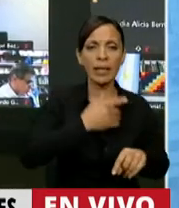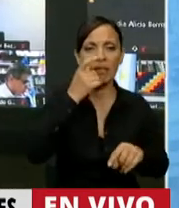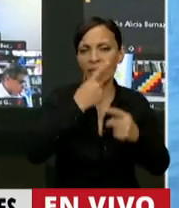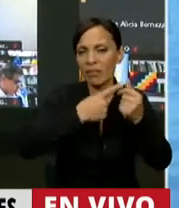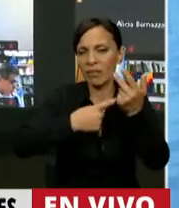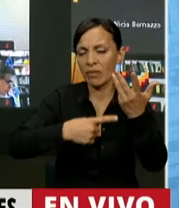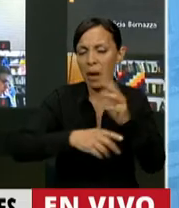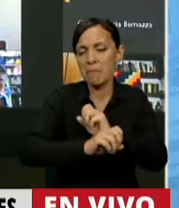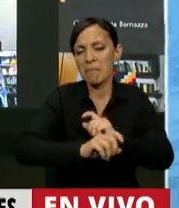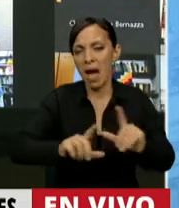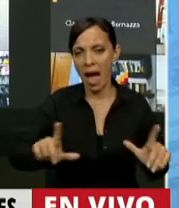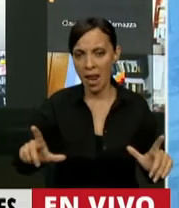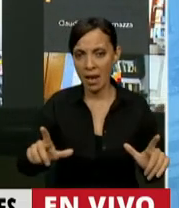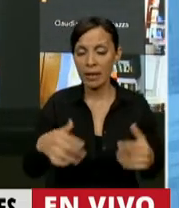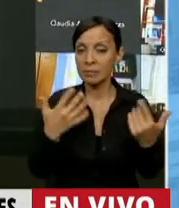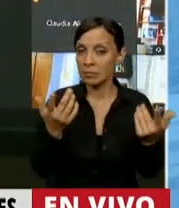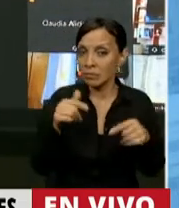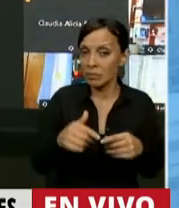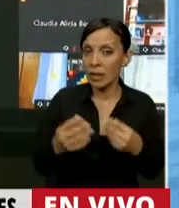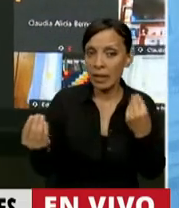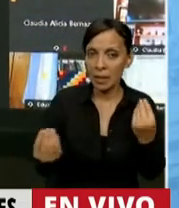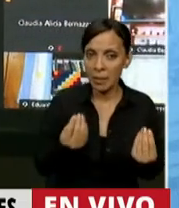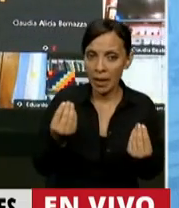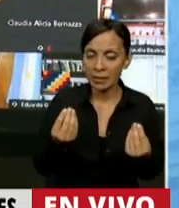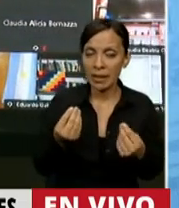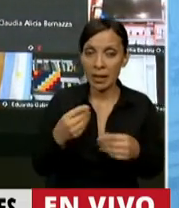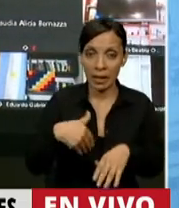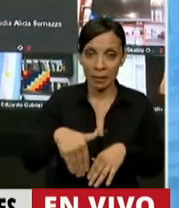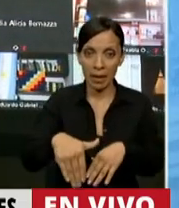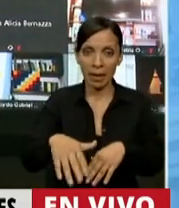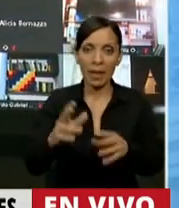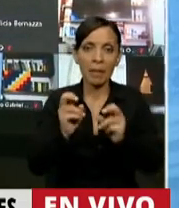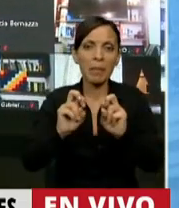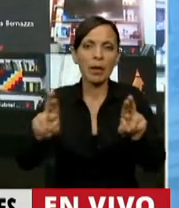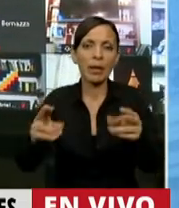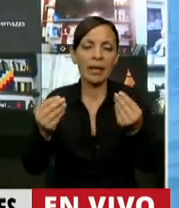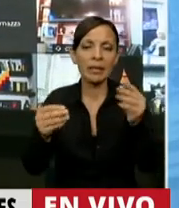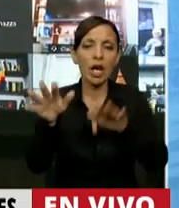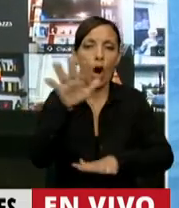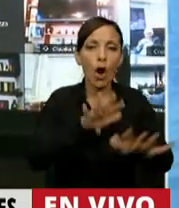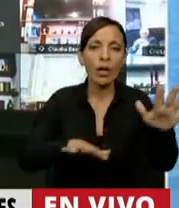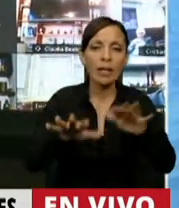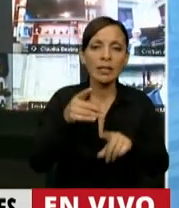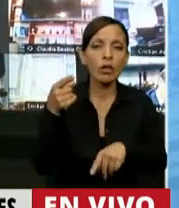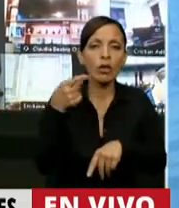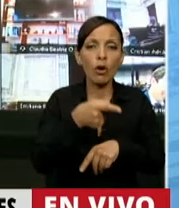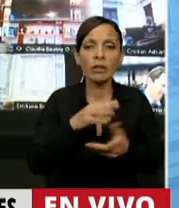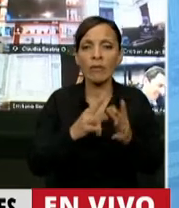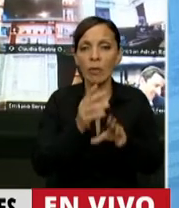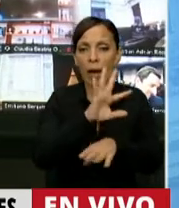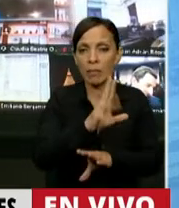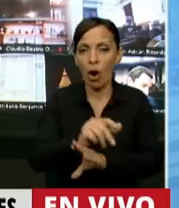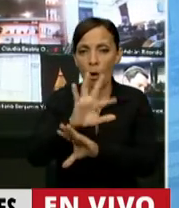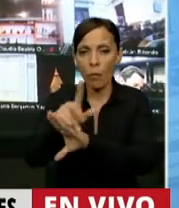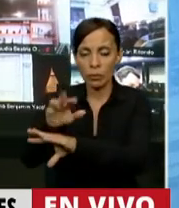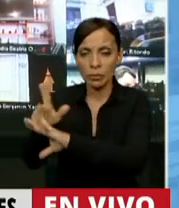Entonces, efectivamente lo que está ocurriendo y se va a agudizar es la tendencia de la organización contra todos estos saqueos porque la